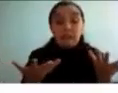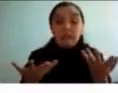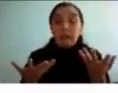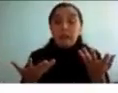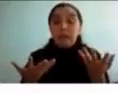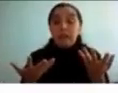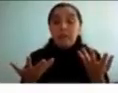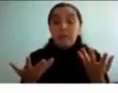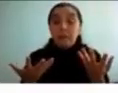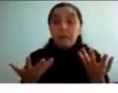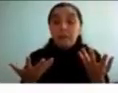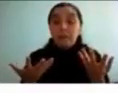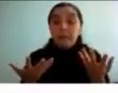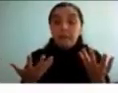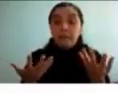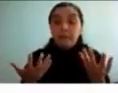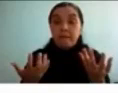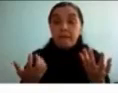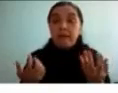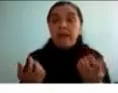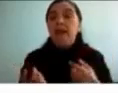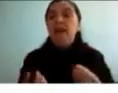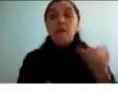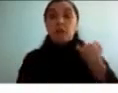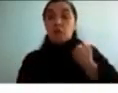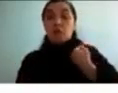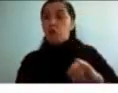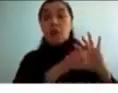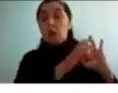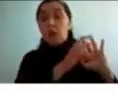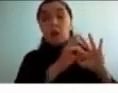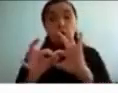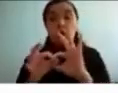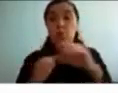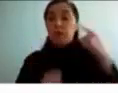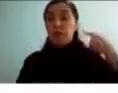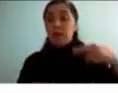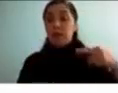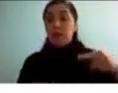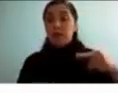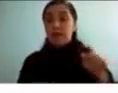y lo que lleva también a la evitación de las consecuencias negativas es decir